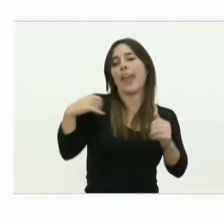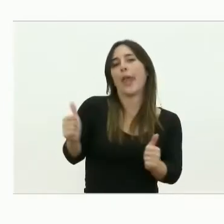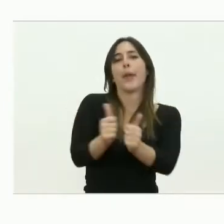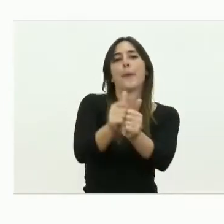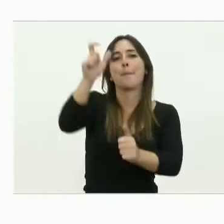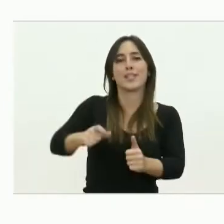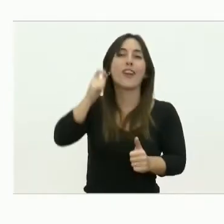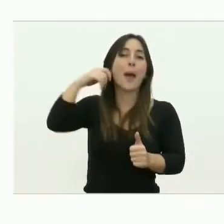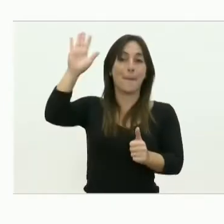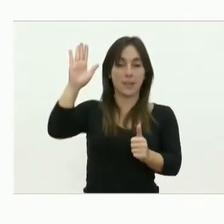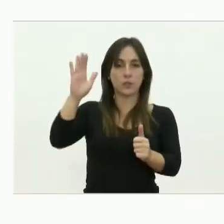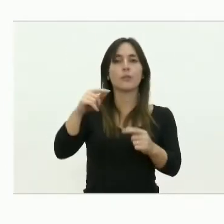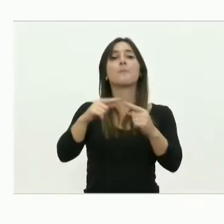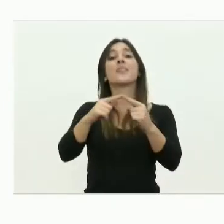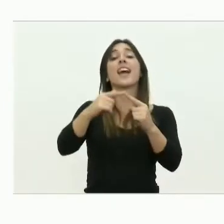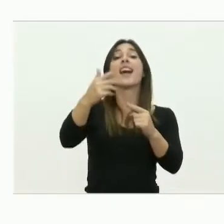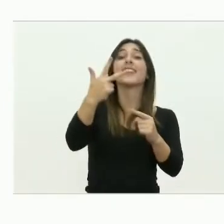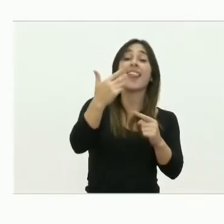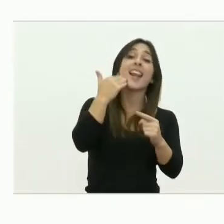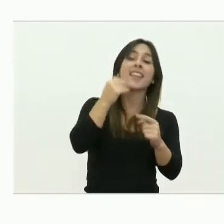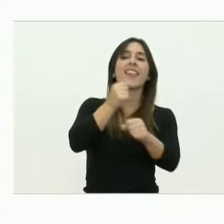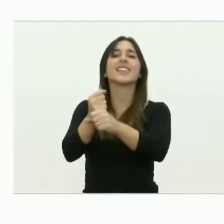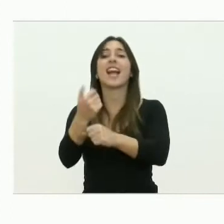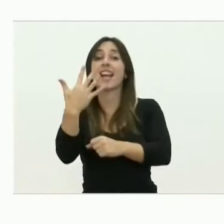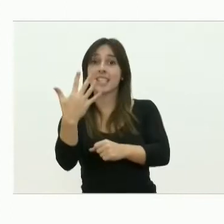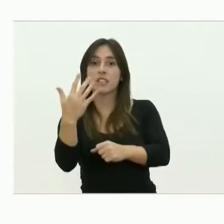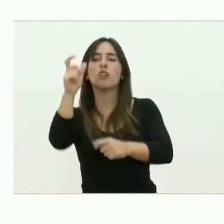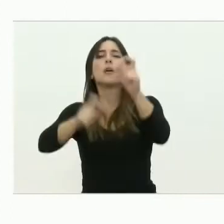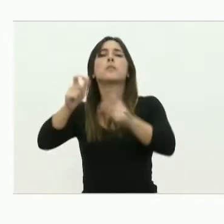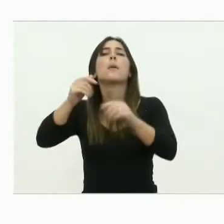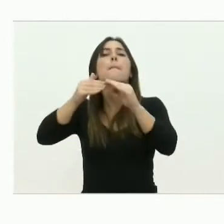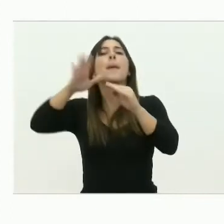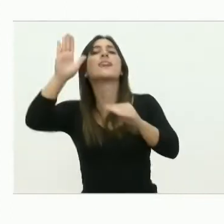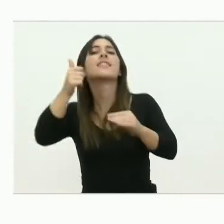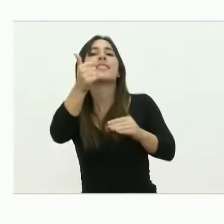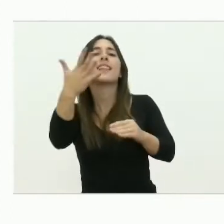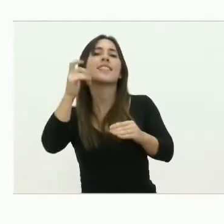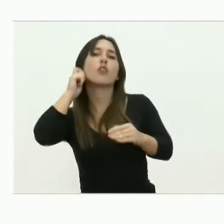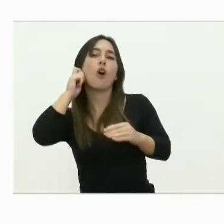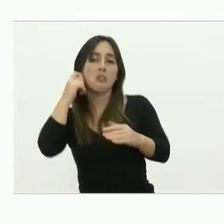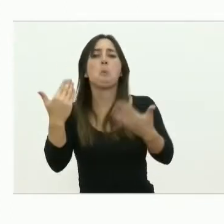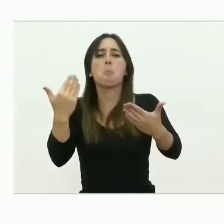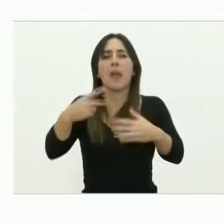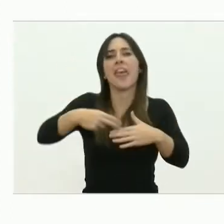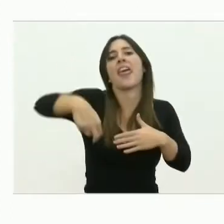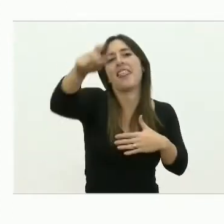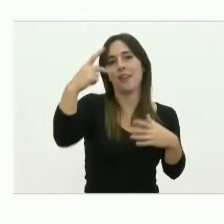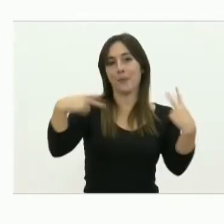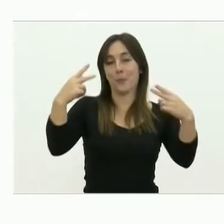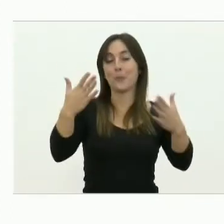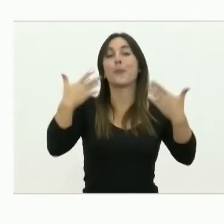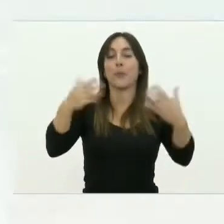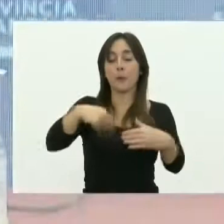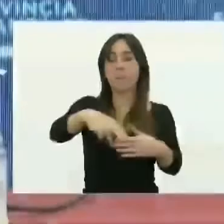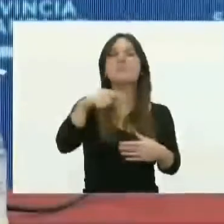Y de 15 a 17 horas, mayores de 65 años. Esto, como les decía, va a estar